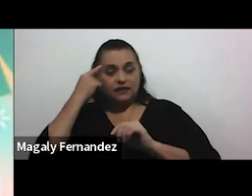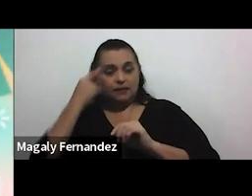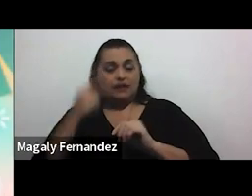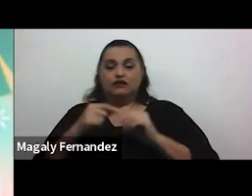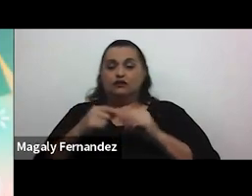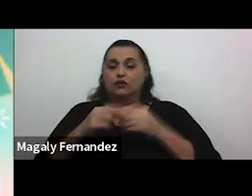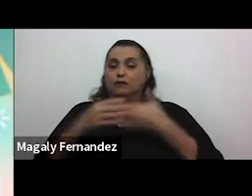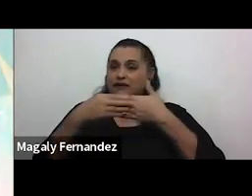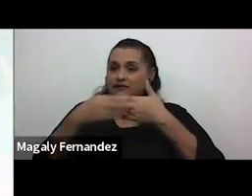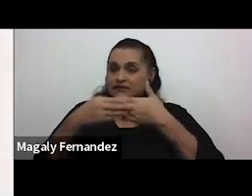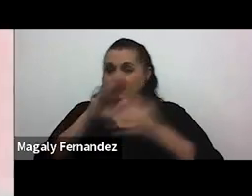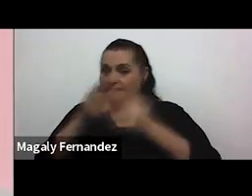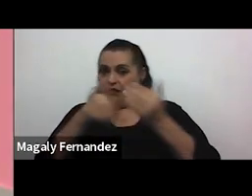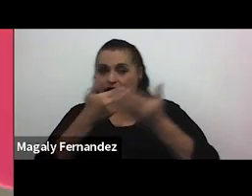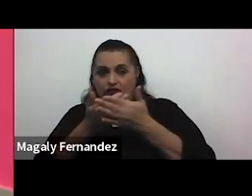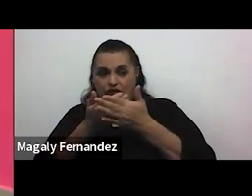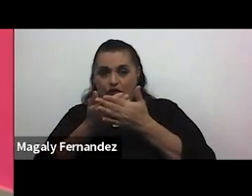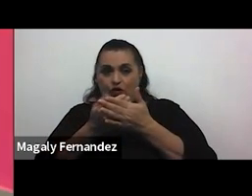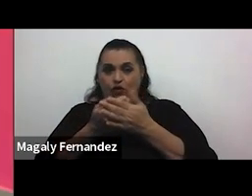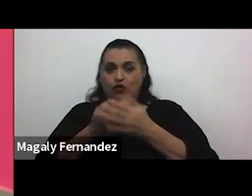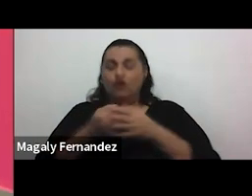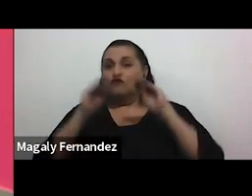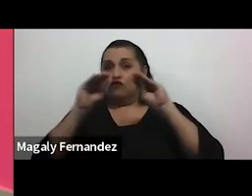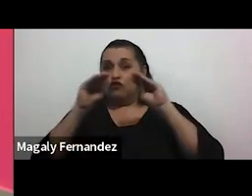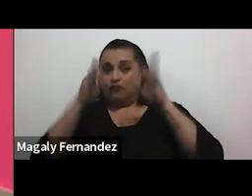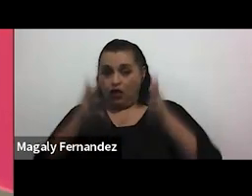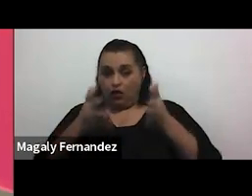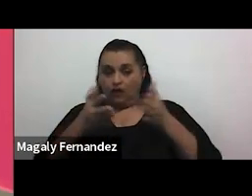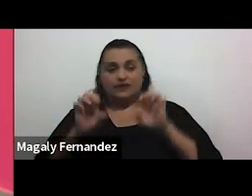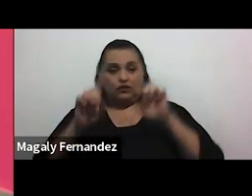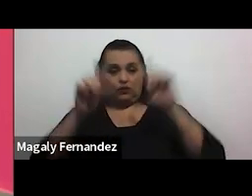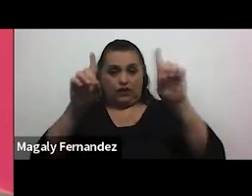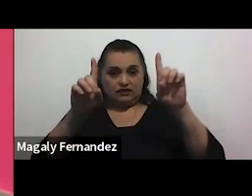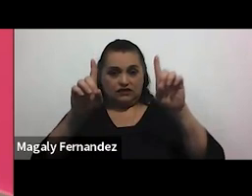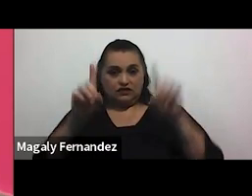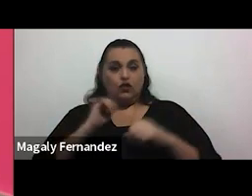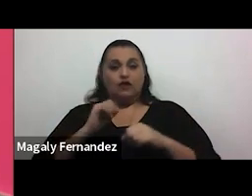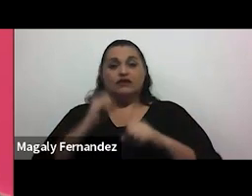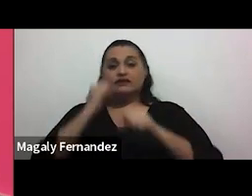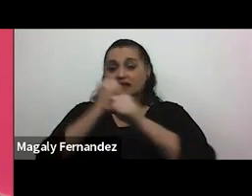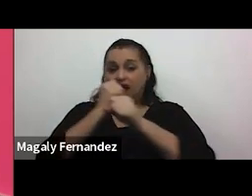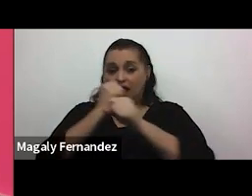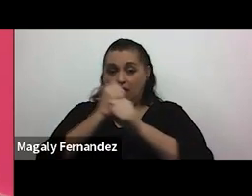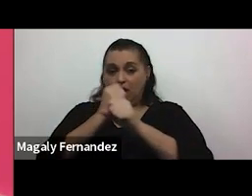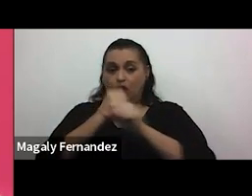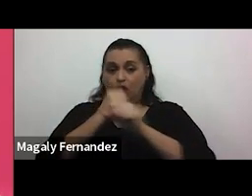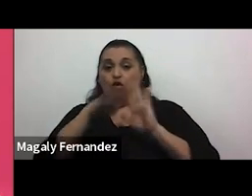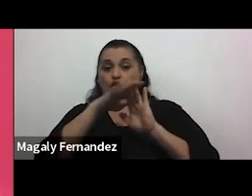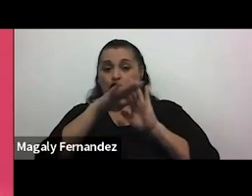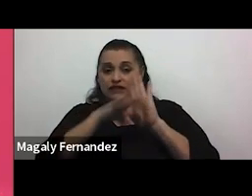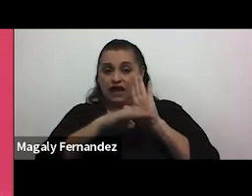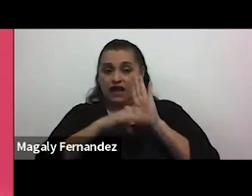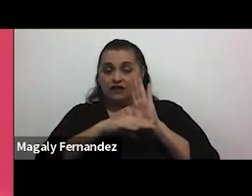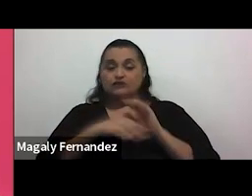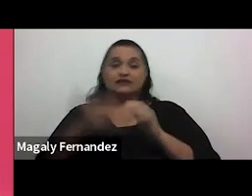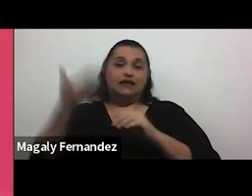don Mauro Fernández el reformador de la educación costalicense decía que él trabajaba con los datos del presente y del pasado